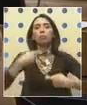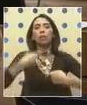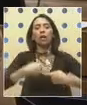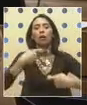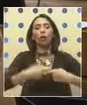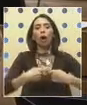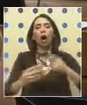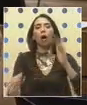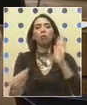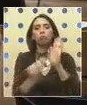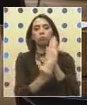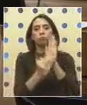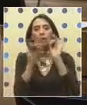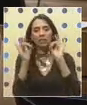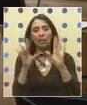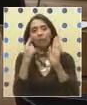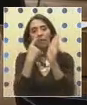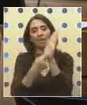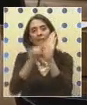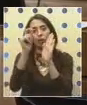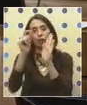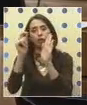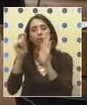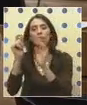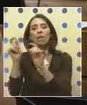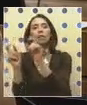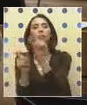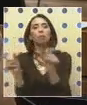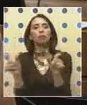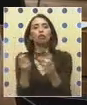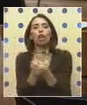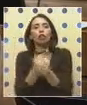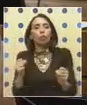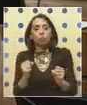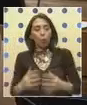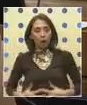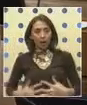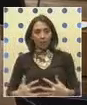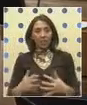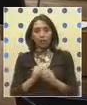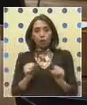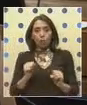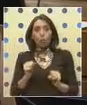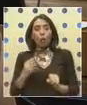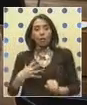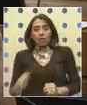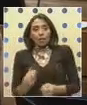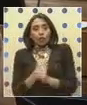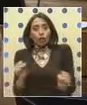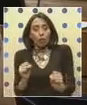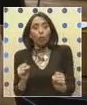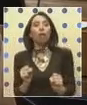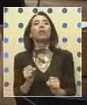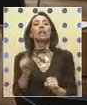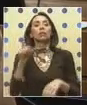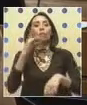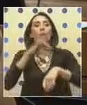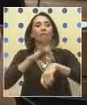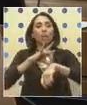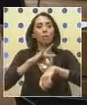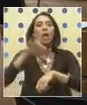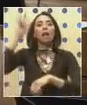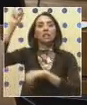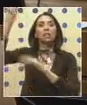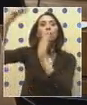a establecer y reconocer la infertilidad como una enfermedad? Como lo establece la Organización Mundial de la Salud. Y que de esa